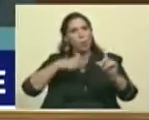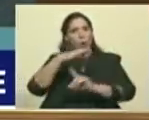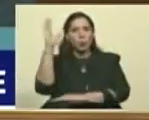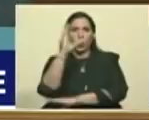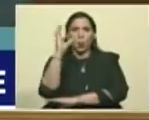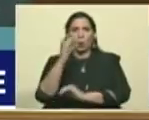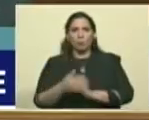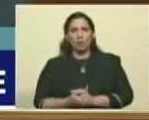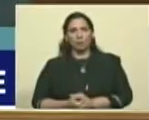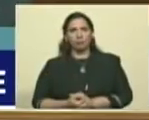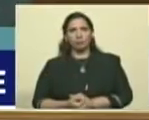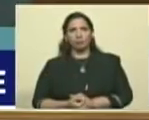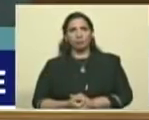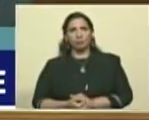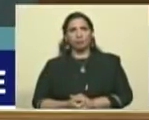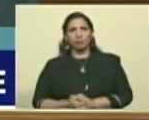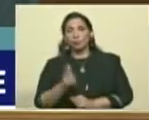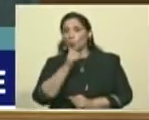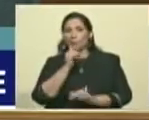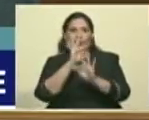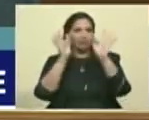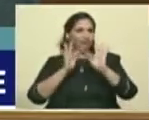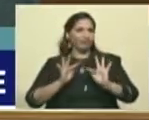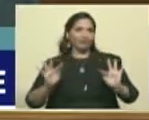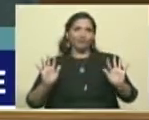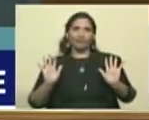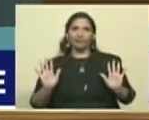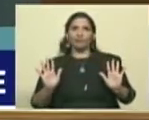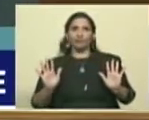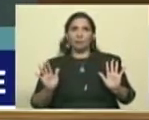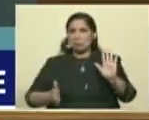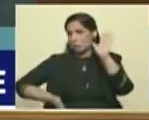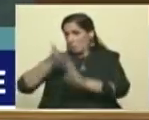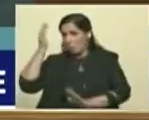Es inevitable. Entonces, que se van a llevar sus embajadores.